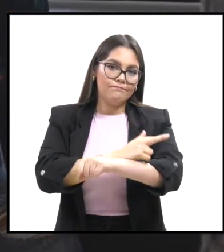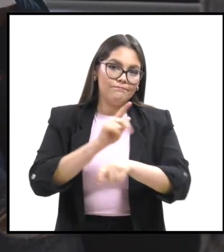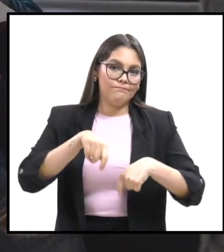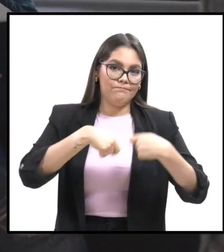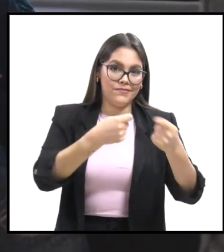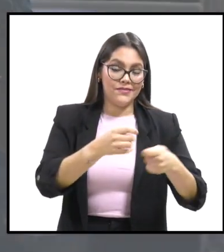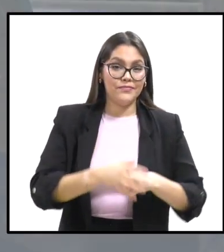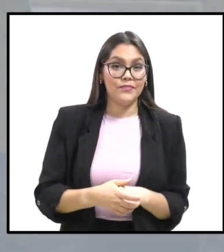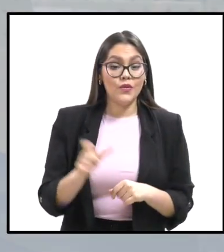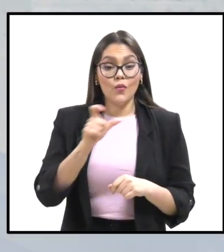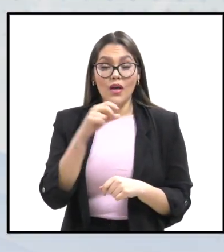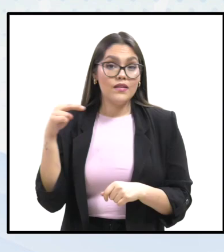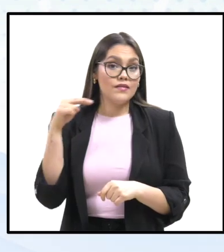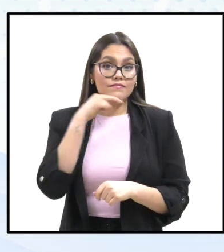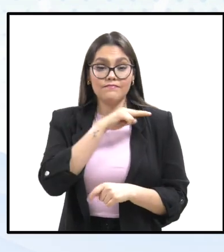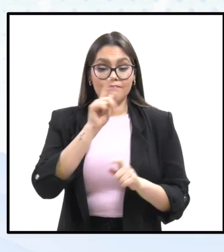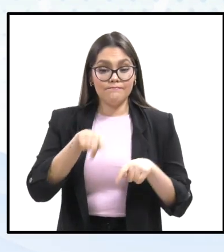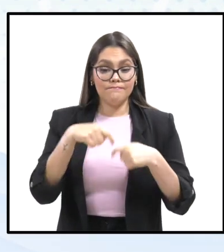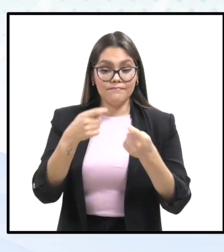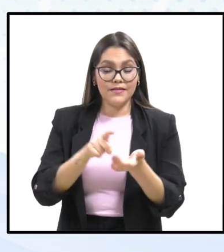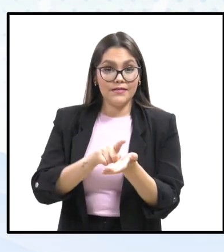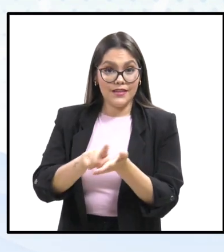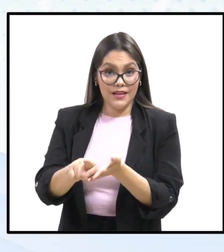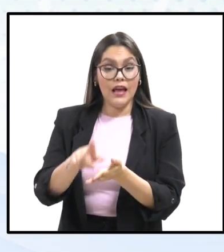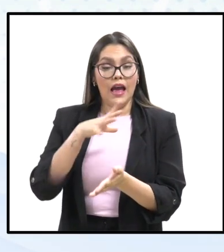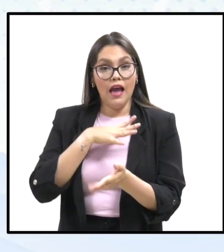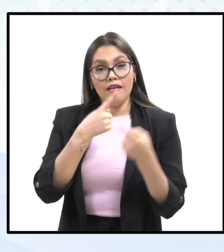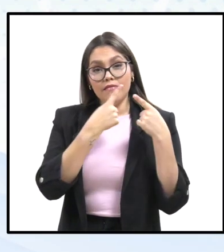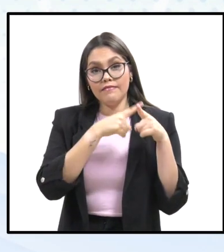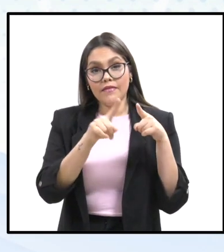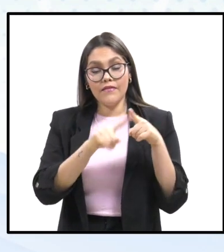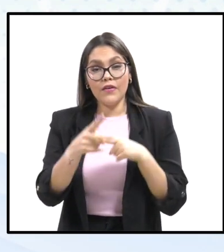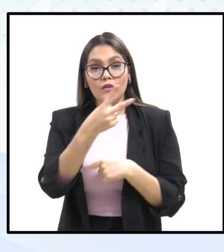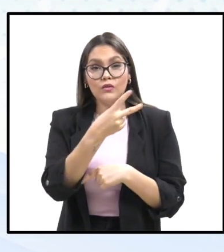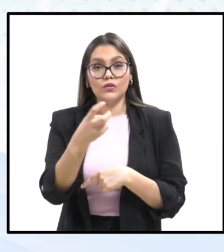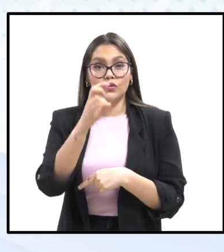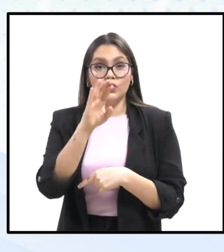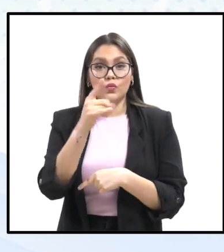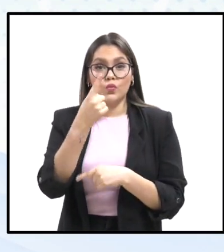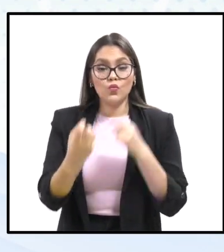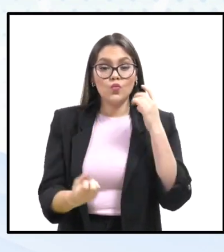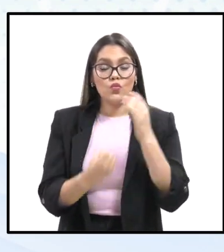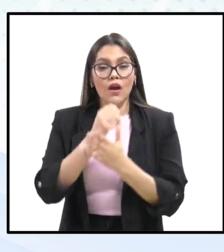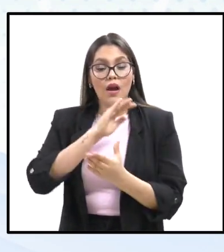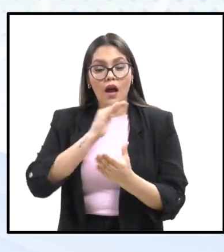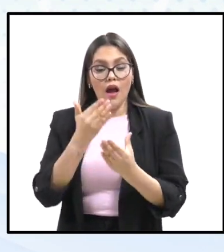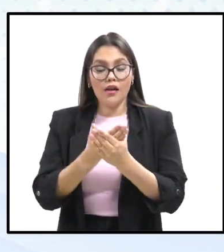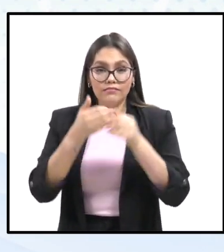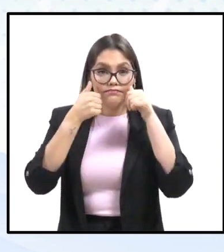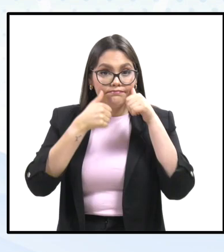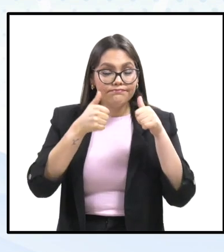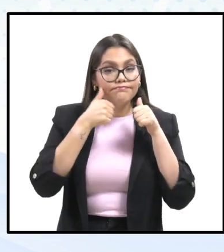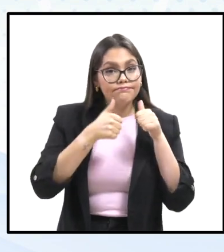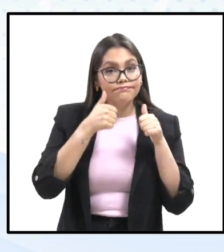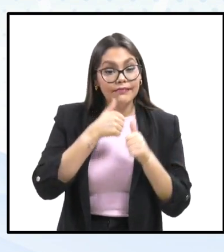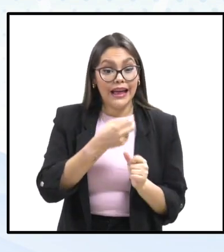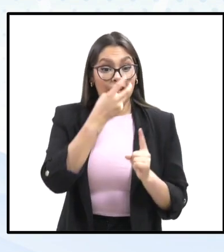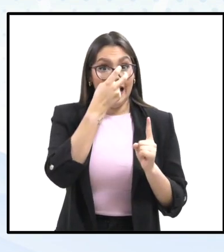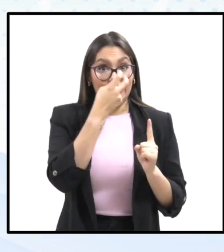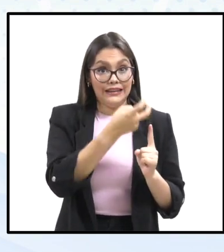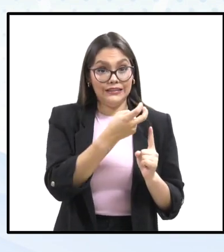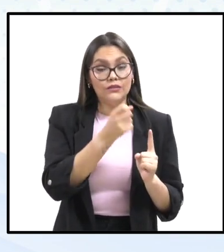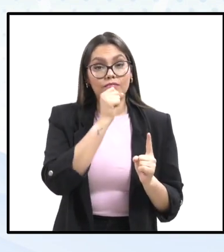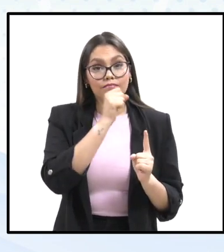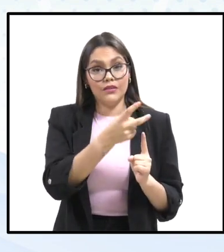Mediante el Mecanismo de Restitución Inmediata de Derechos, se abrieron 251 nuevos expedientes para ser atendidos.